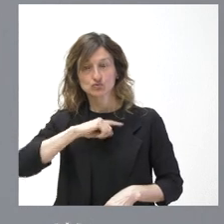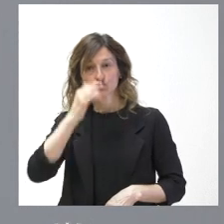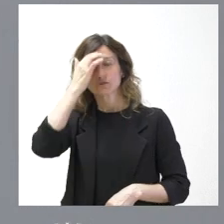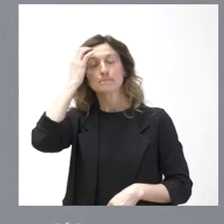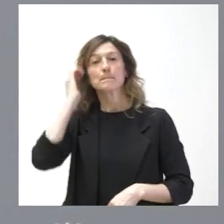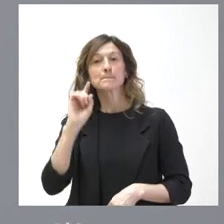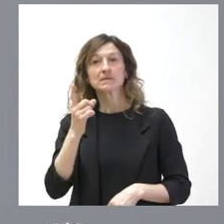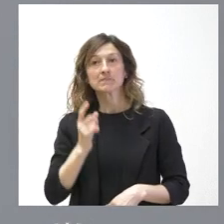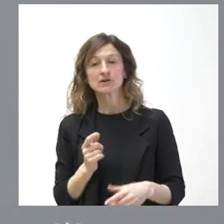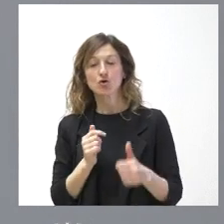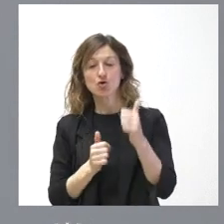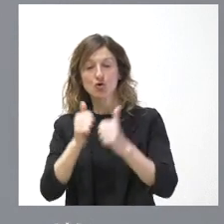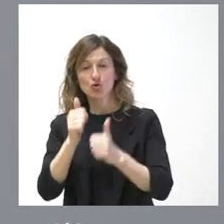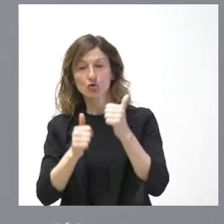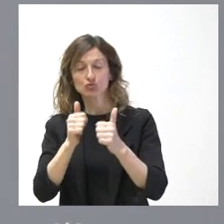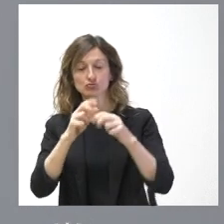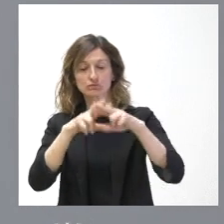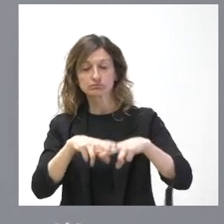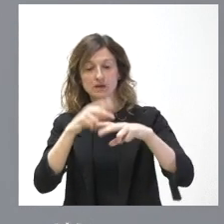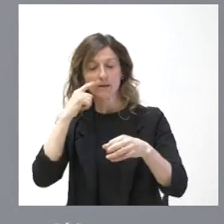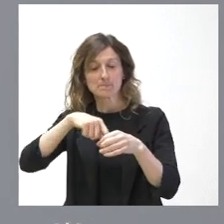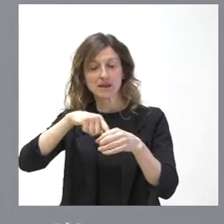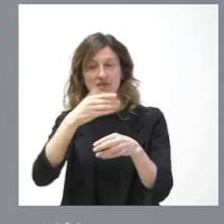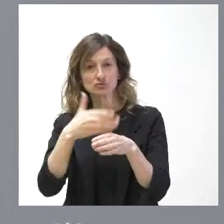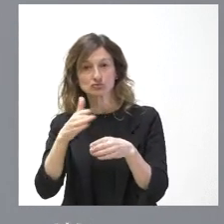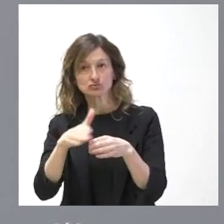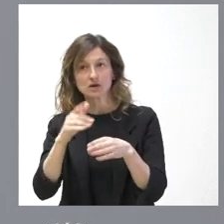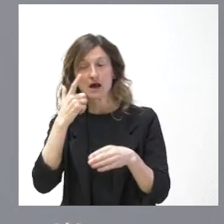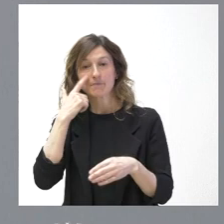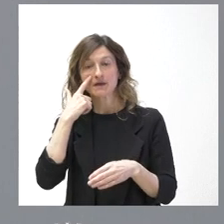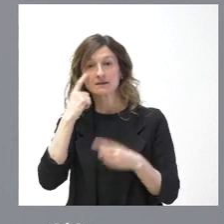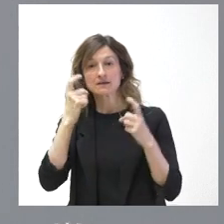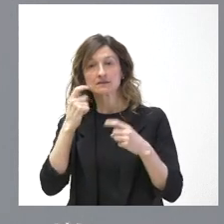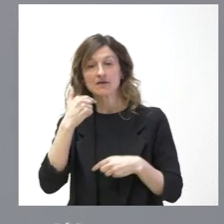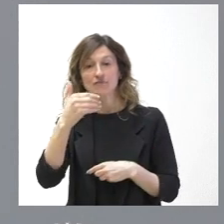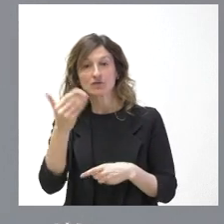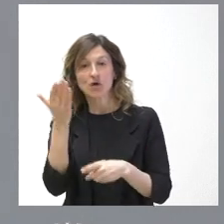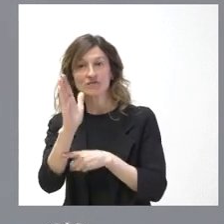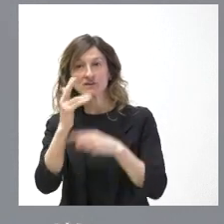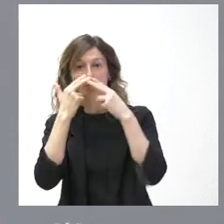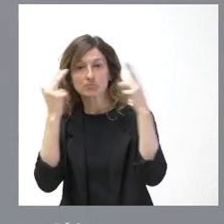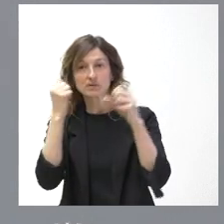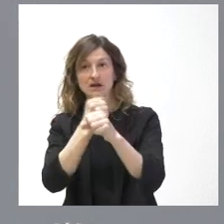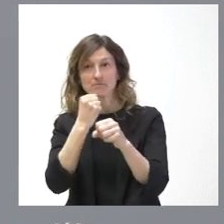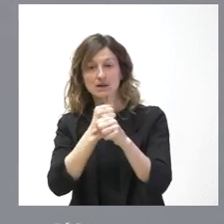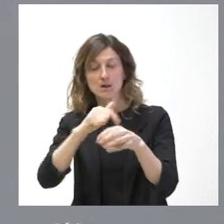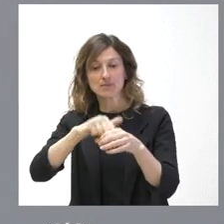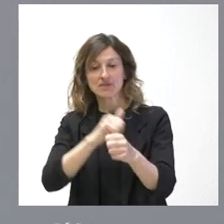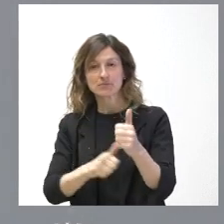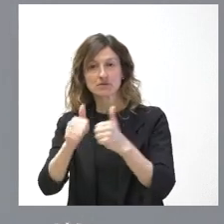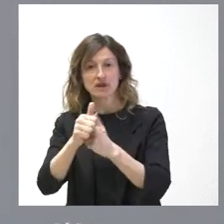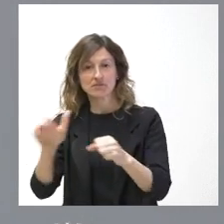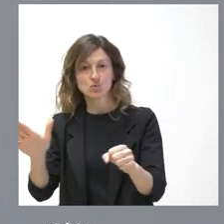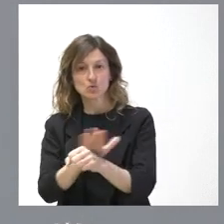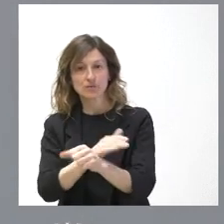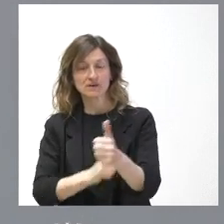el concurso y la resolución, qué plazas quedan vacantes y procurar que en las próximas ofertas públicas de empleo estas plazas sean prioritarias para cubrirse de